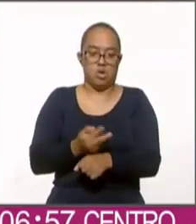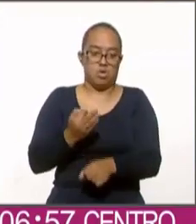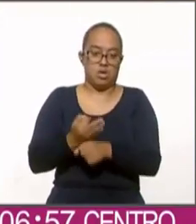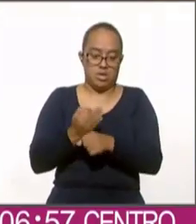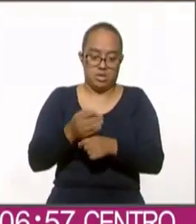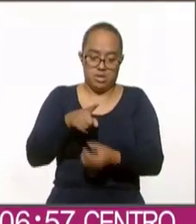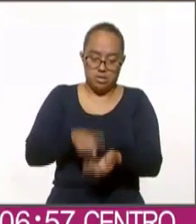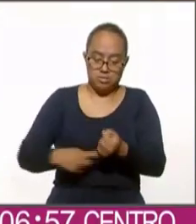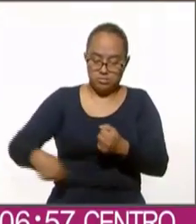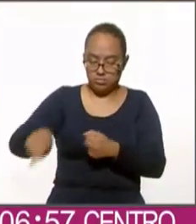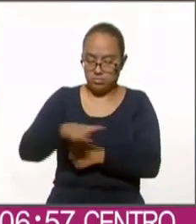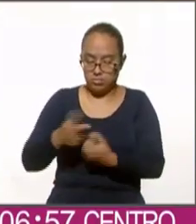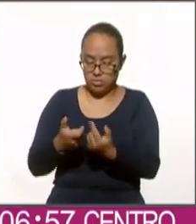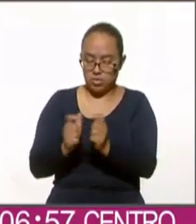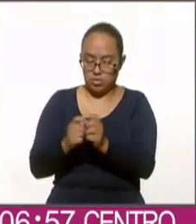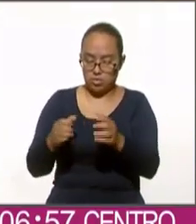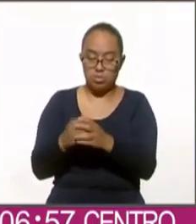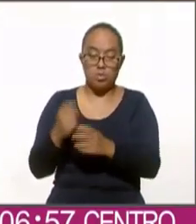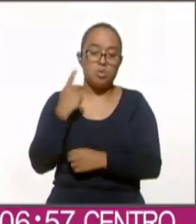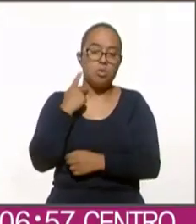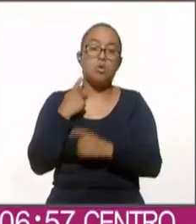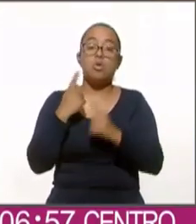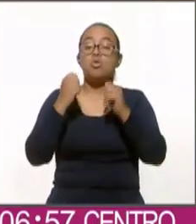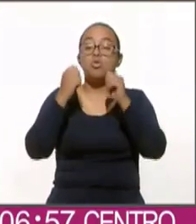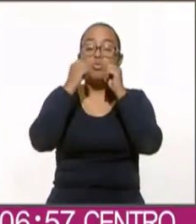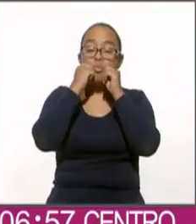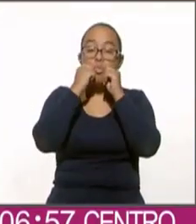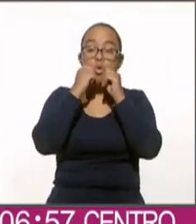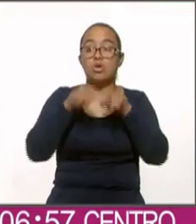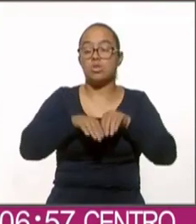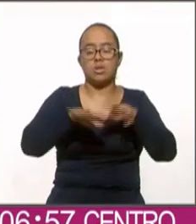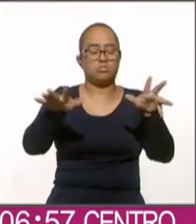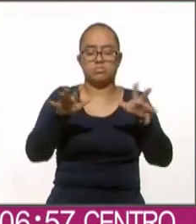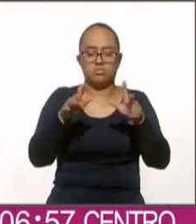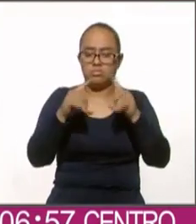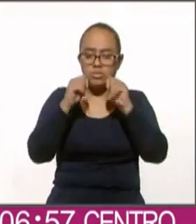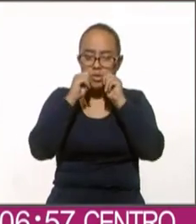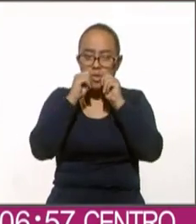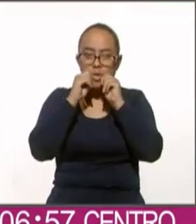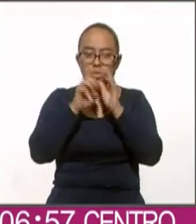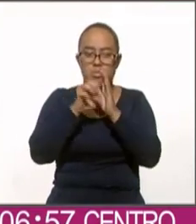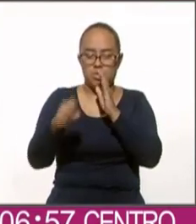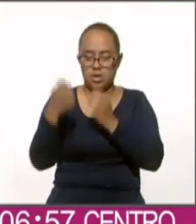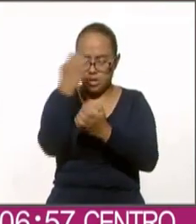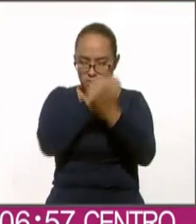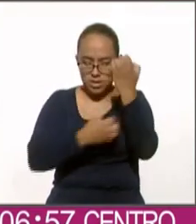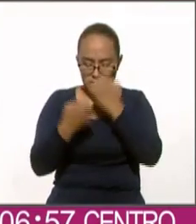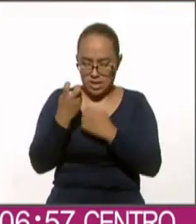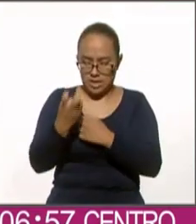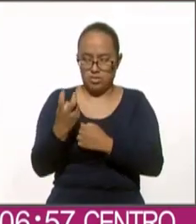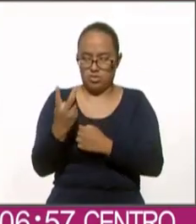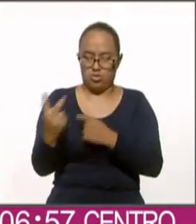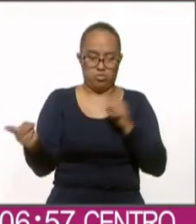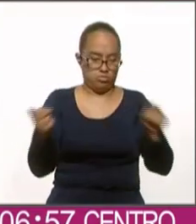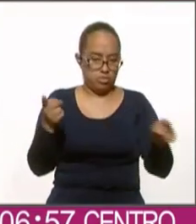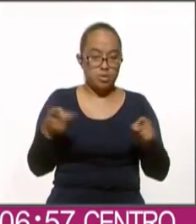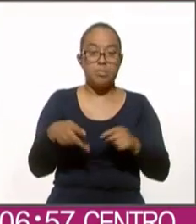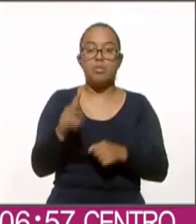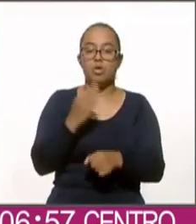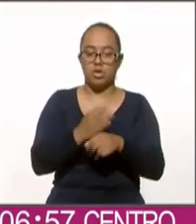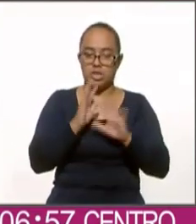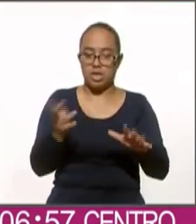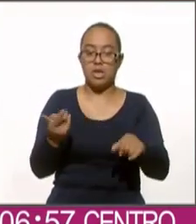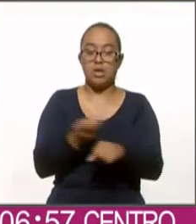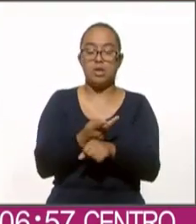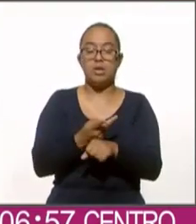de los partidos políticos aunque no sea público como fue en esta ocasión en estos dos ejercicios pero de hecho ya está pasando